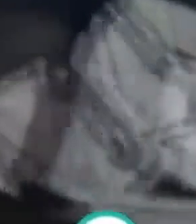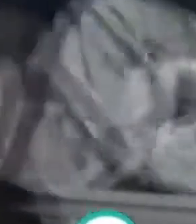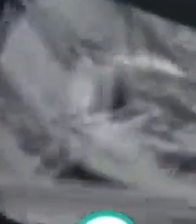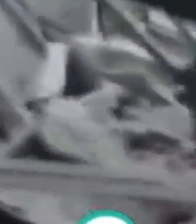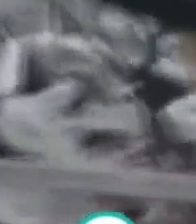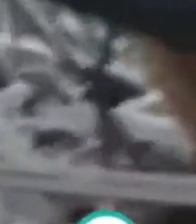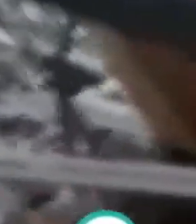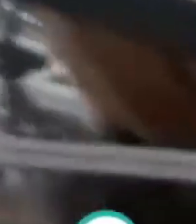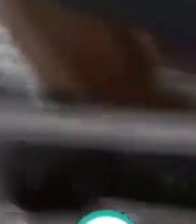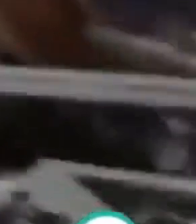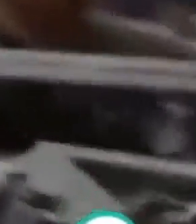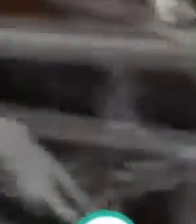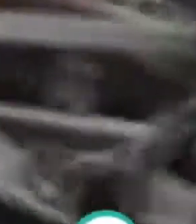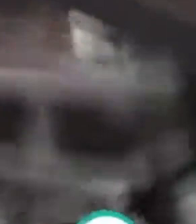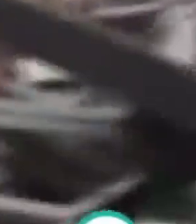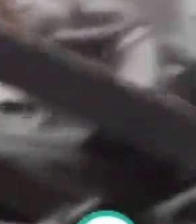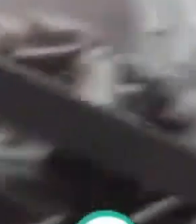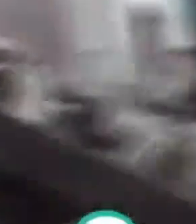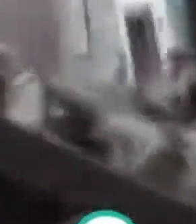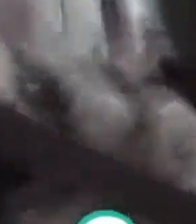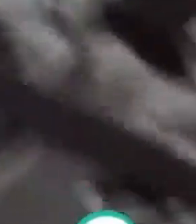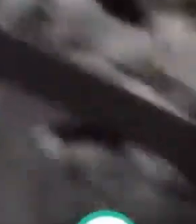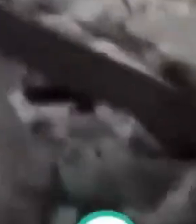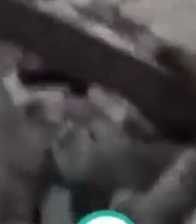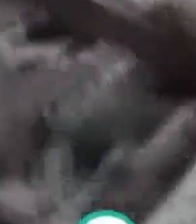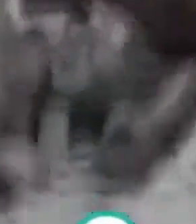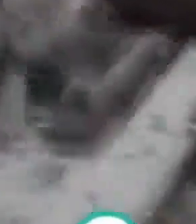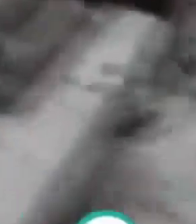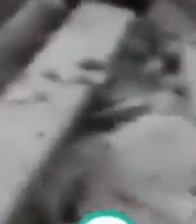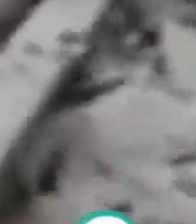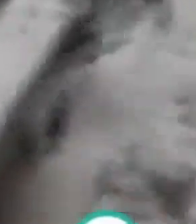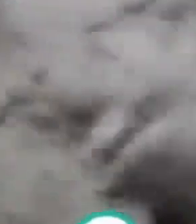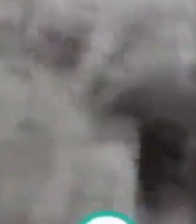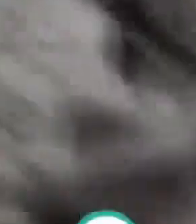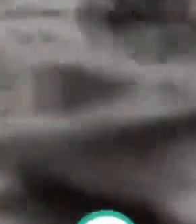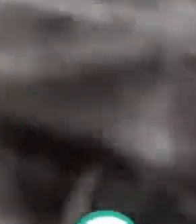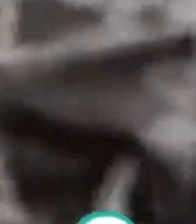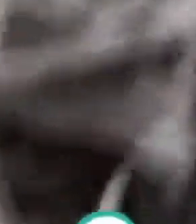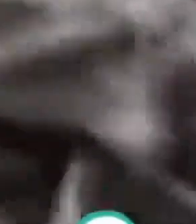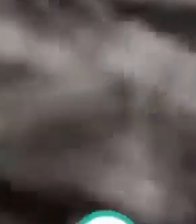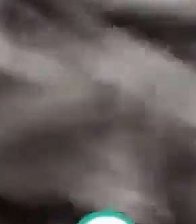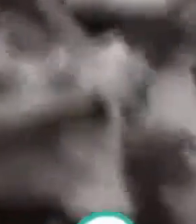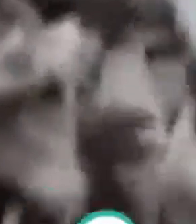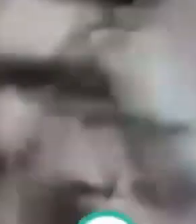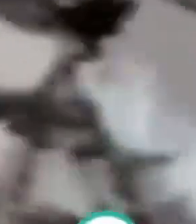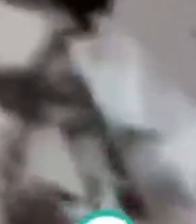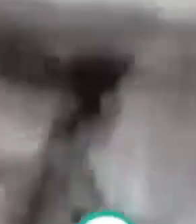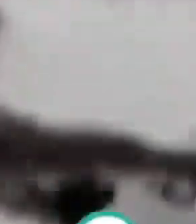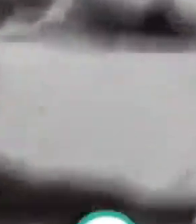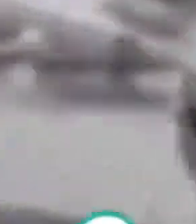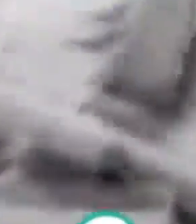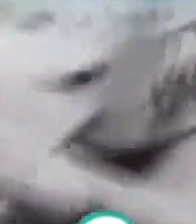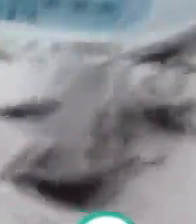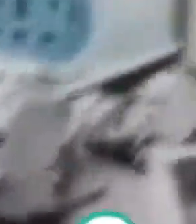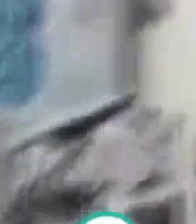...son imágenes de los bomberos en el interior de la capilla de las esclavas... ...tras el derrumbe del techo, un incidente